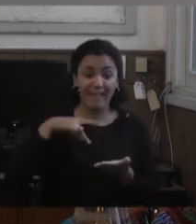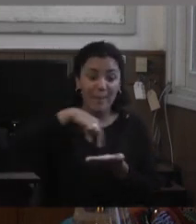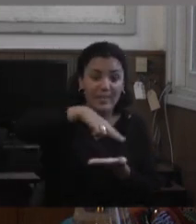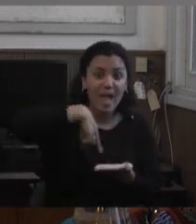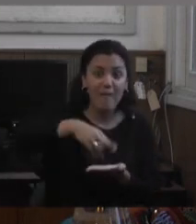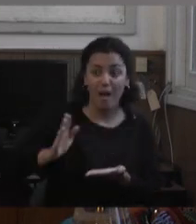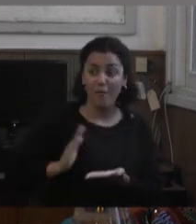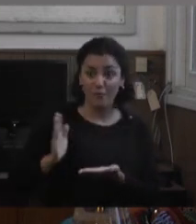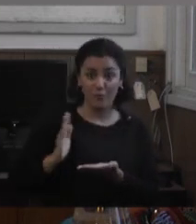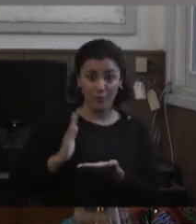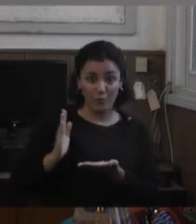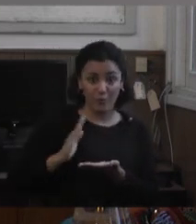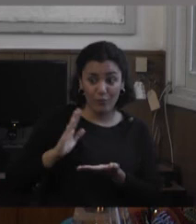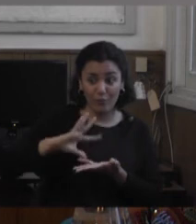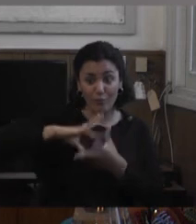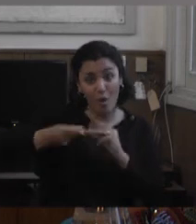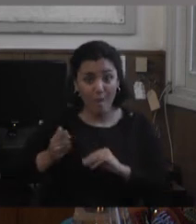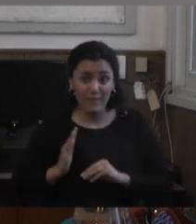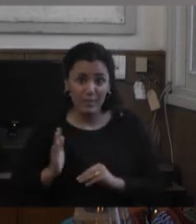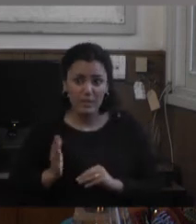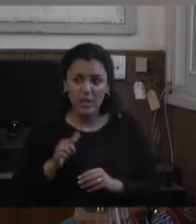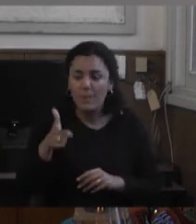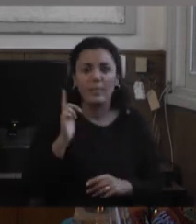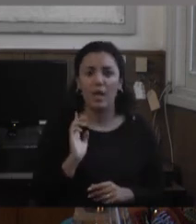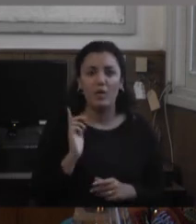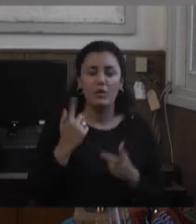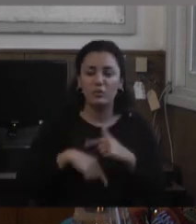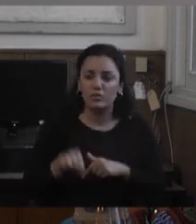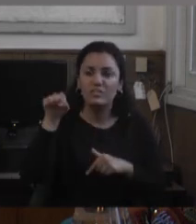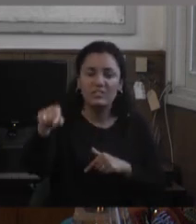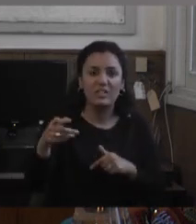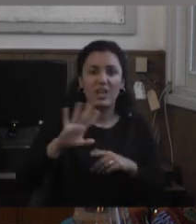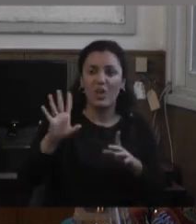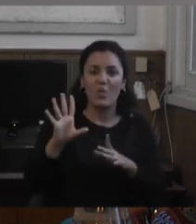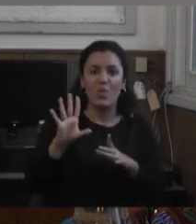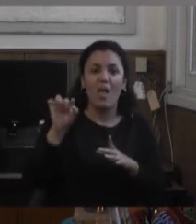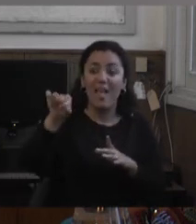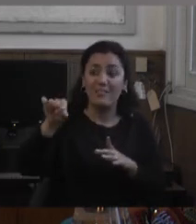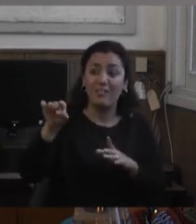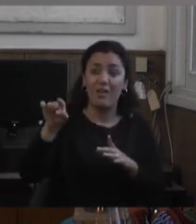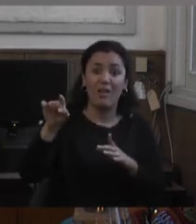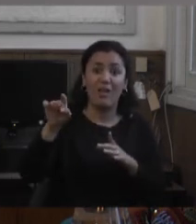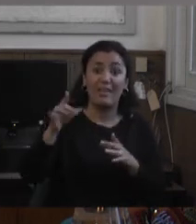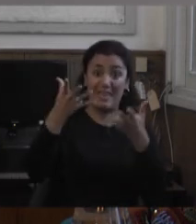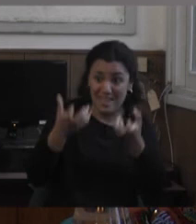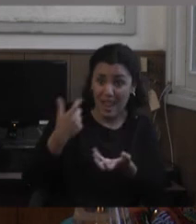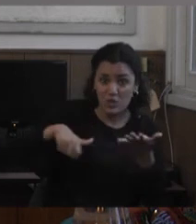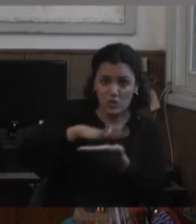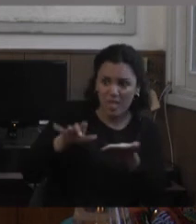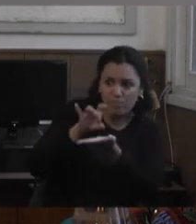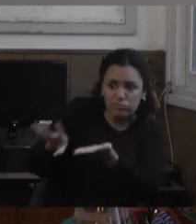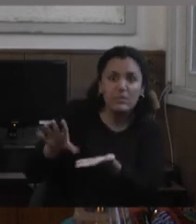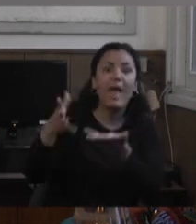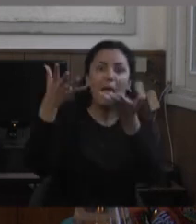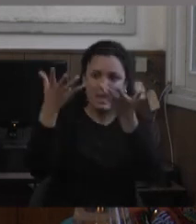responde a la ideología de la normalidad hacer presente ese cuerpo es un hecho político bueno nadie traía un